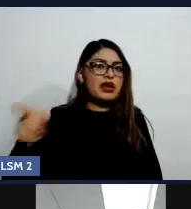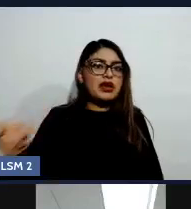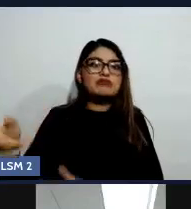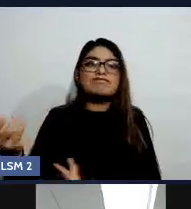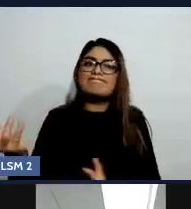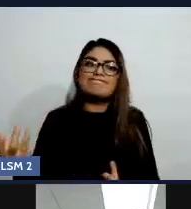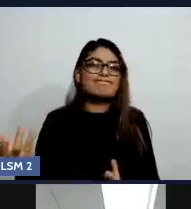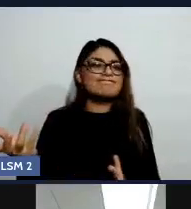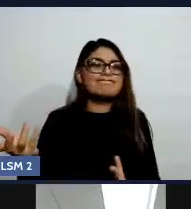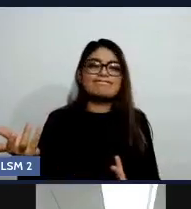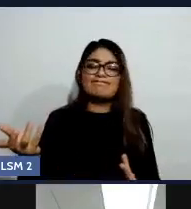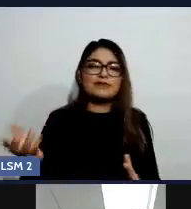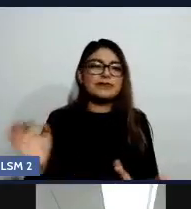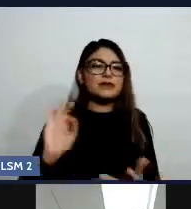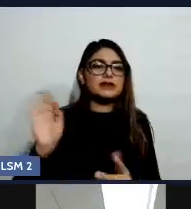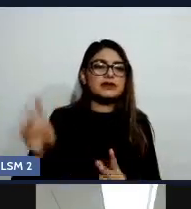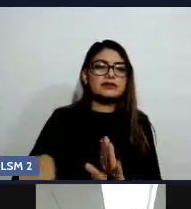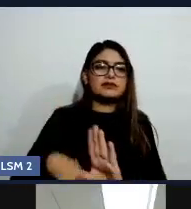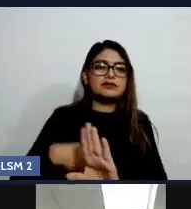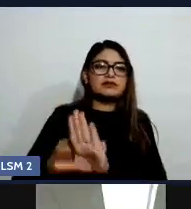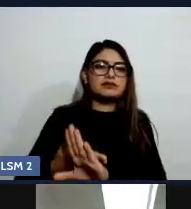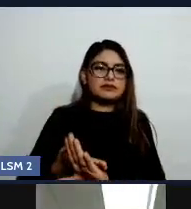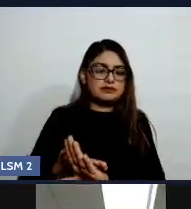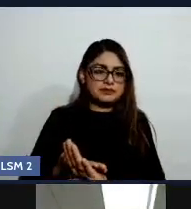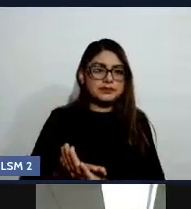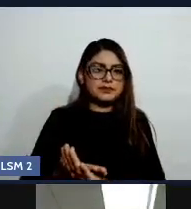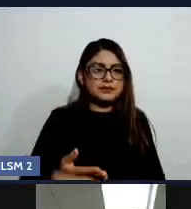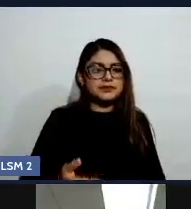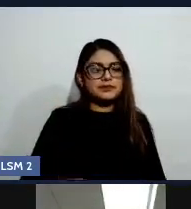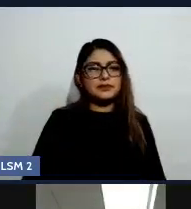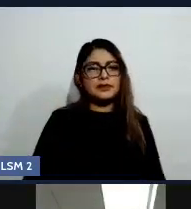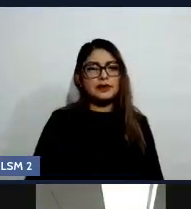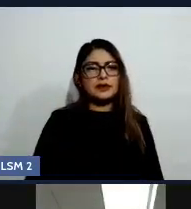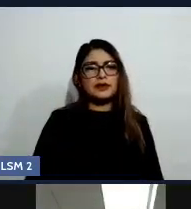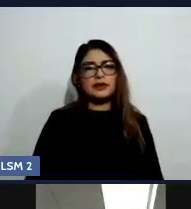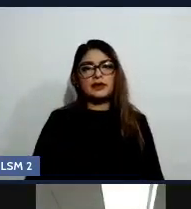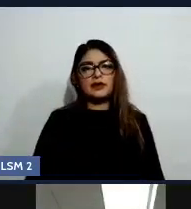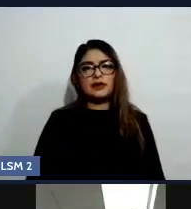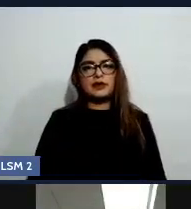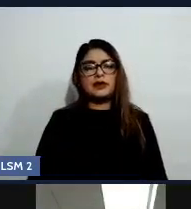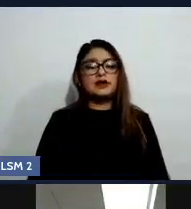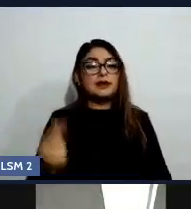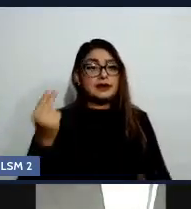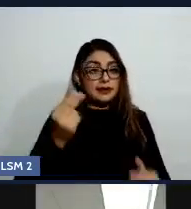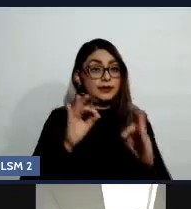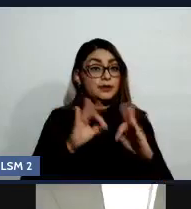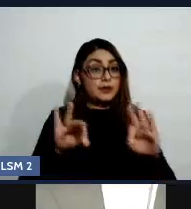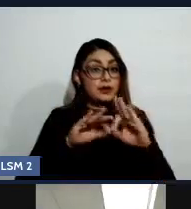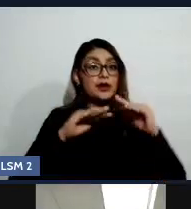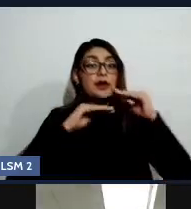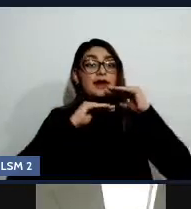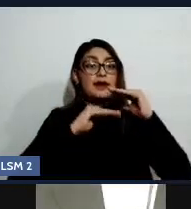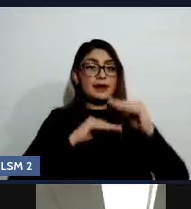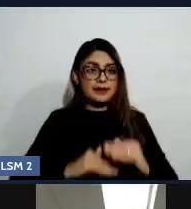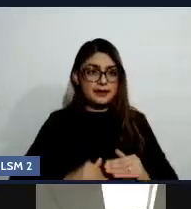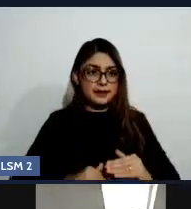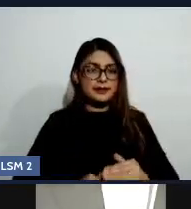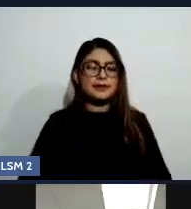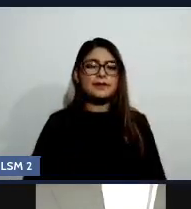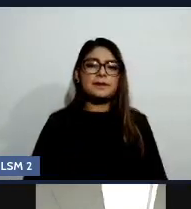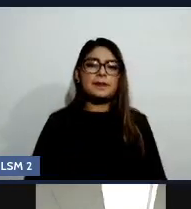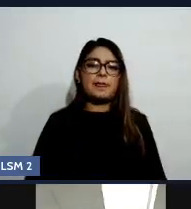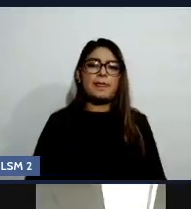pues, puede que nos perdamos ahí, ¿no? hay que poner esos límites, ¿sí? El apoyo